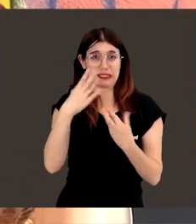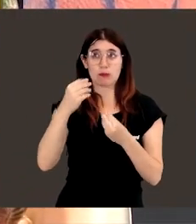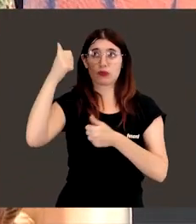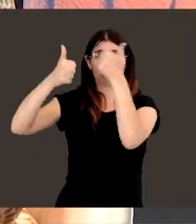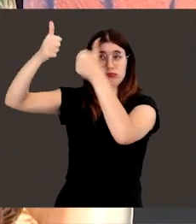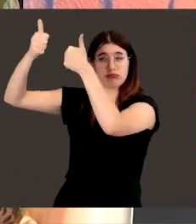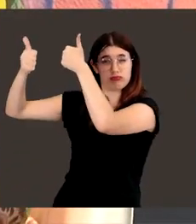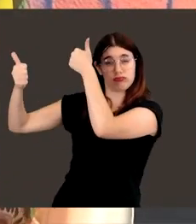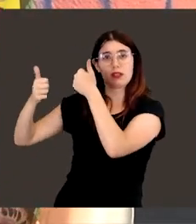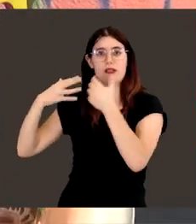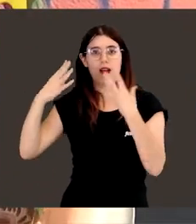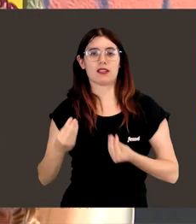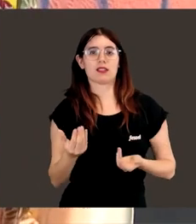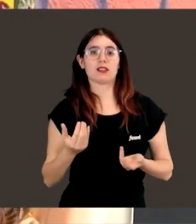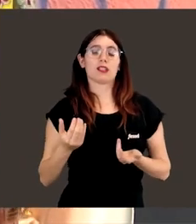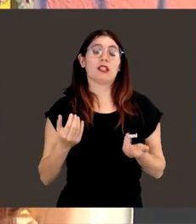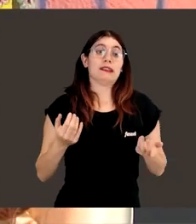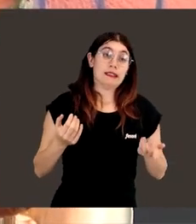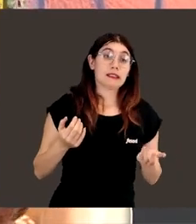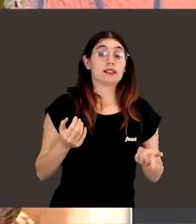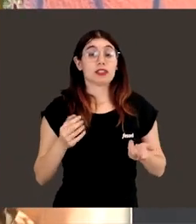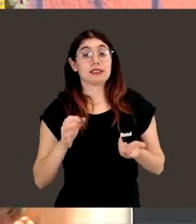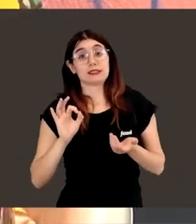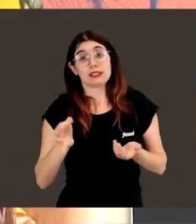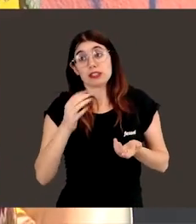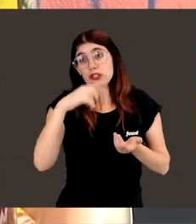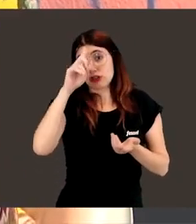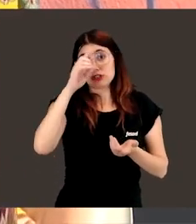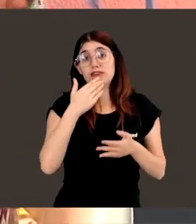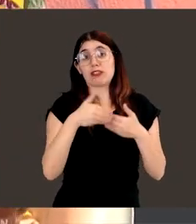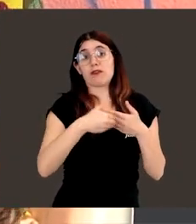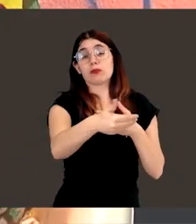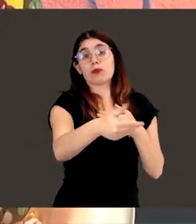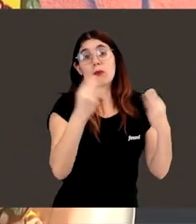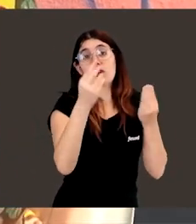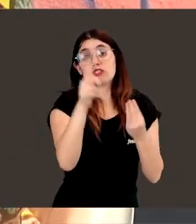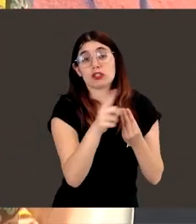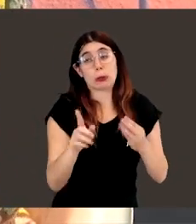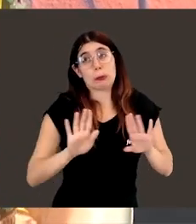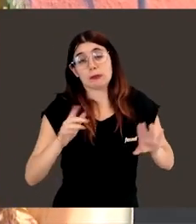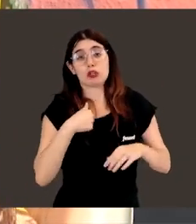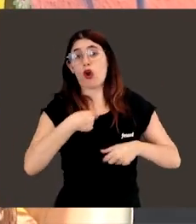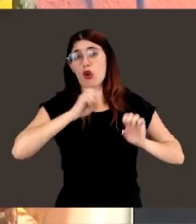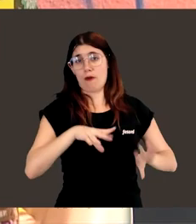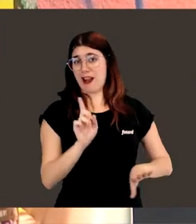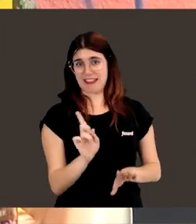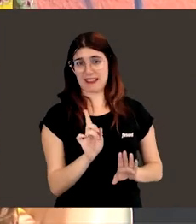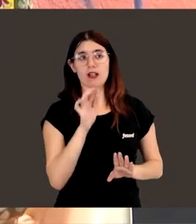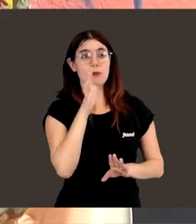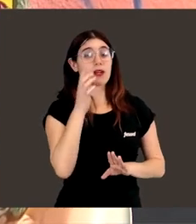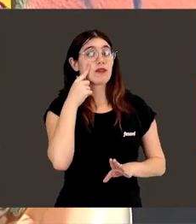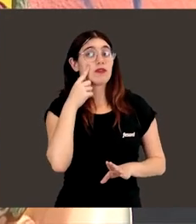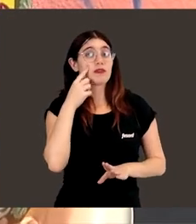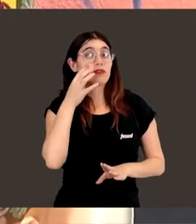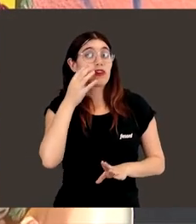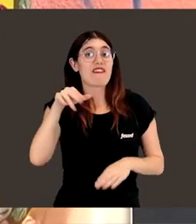acceder a esta financiación europea. Y sí, no sé si llegar a explotar, simplemente nos vamos a rendir, o te marchas, porque claro, a